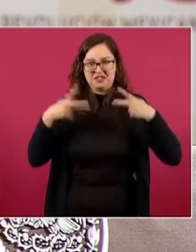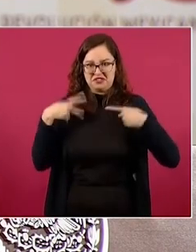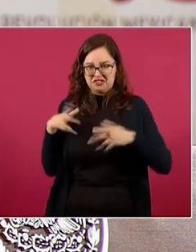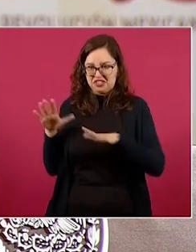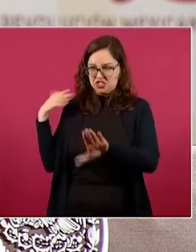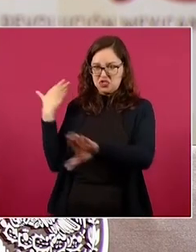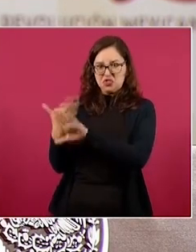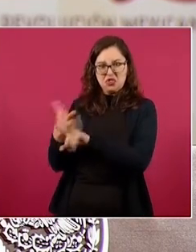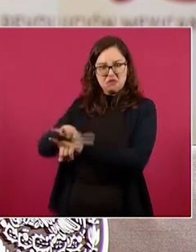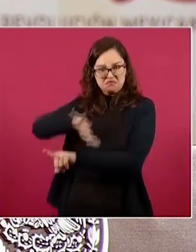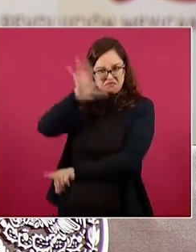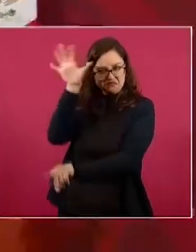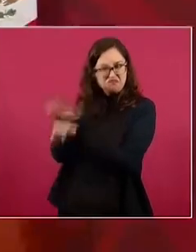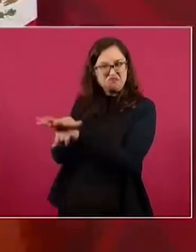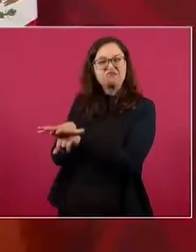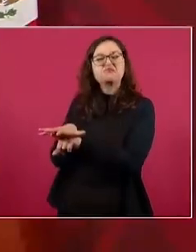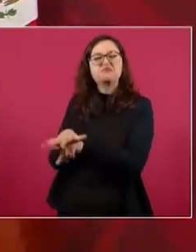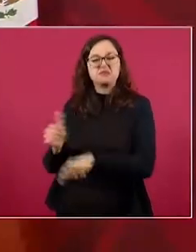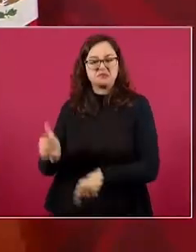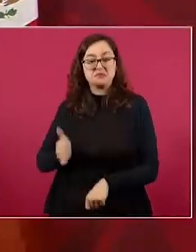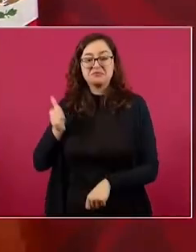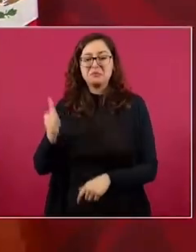se prestan esas cosas.